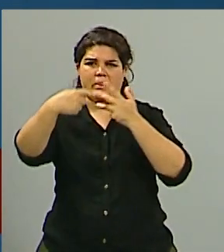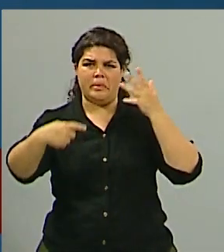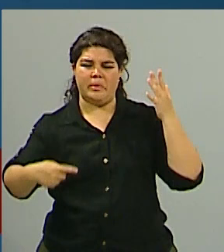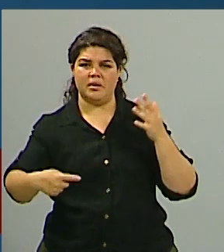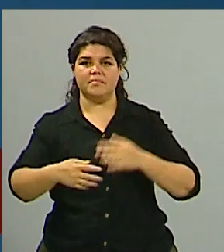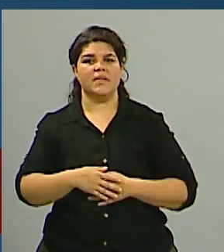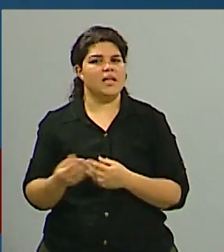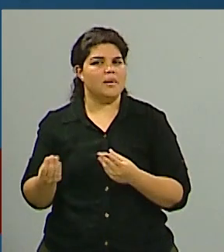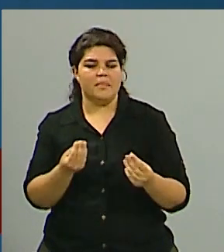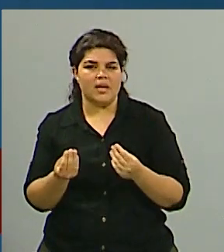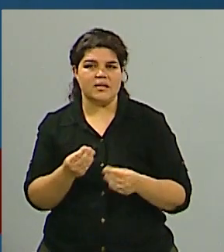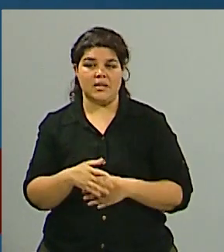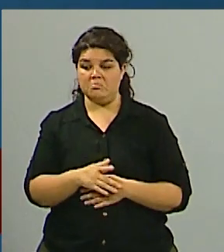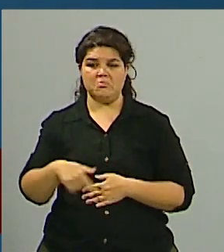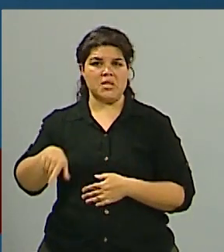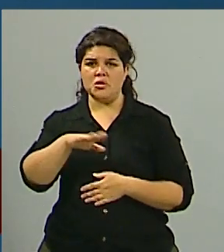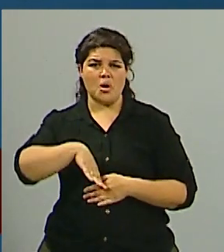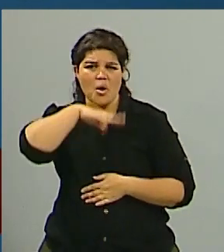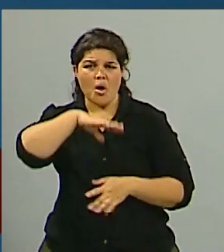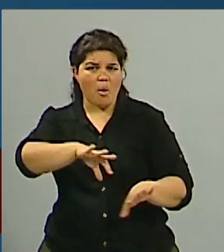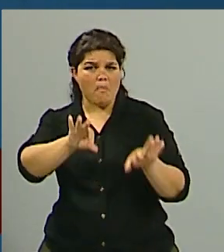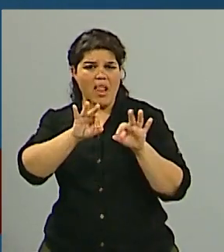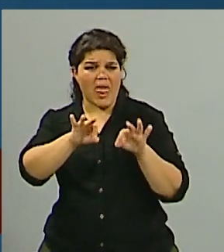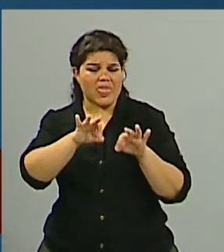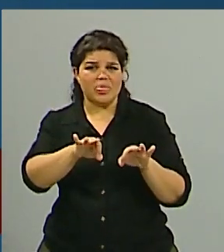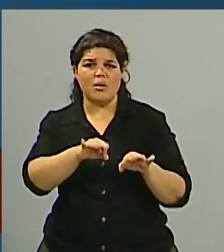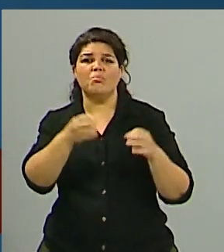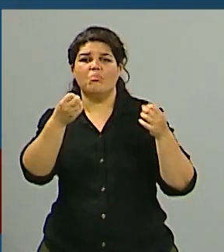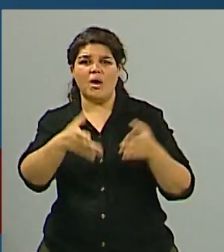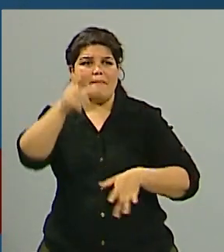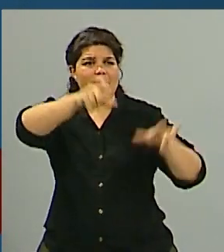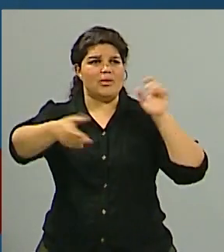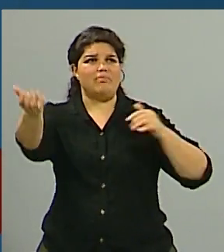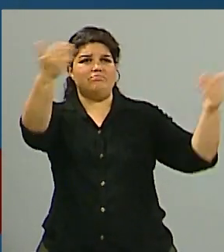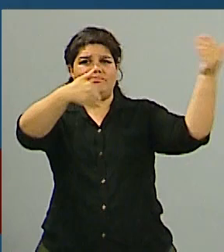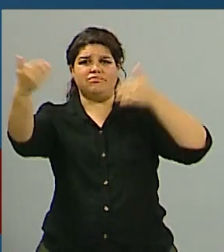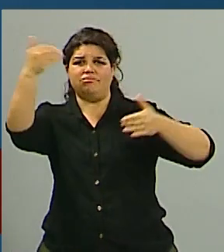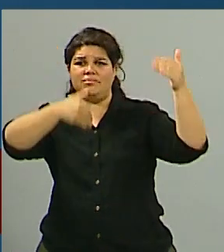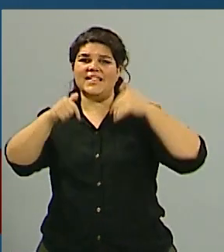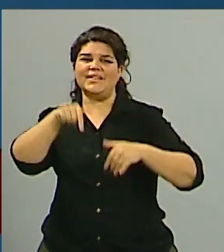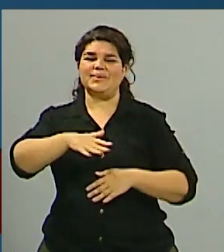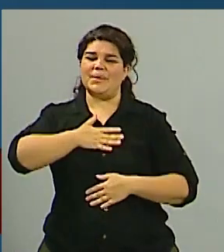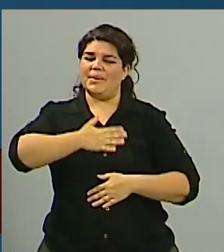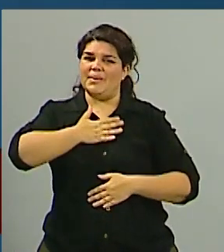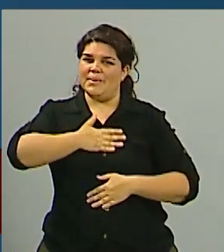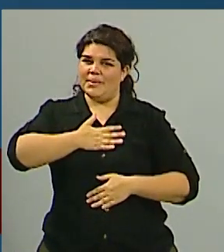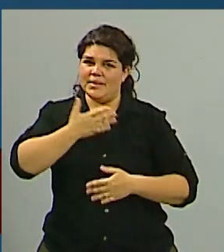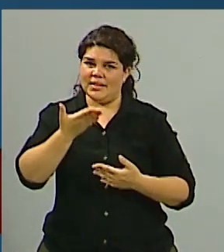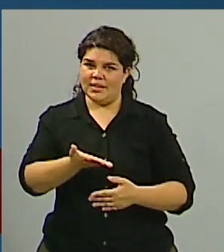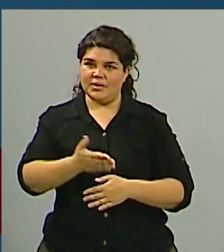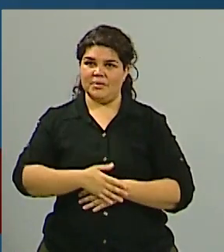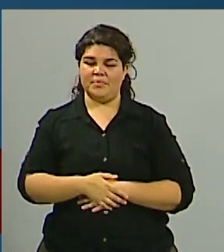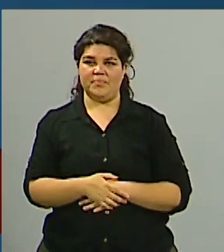pleno digamos su capacidad operativa y obviamente esto es muy satisfactorio bueno